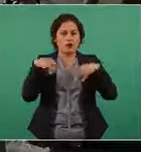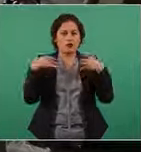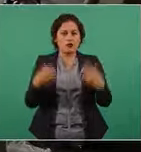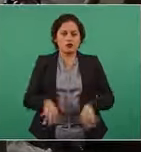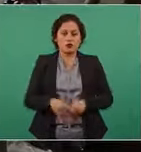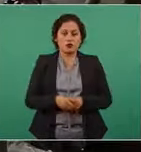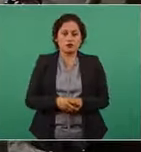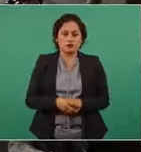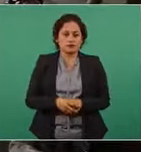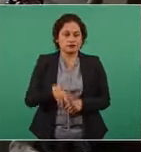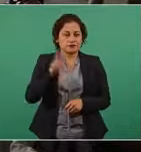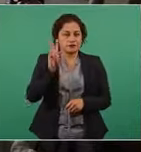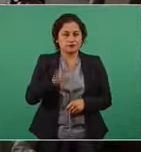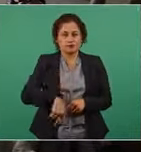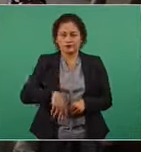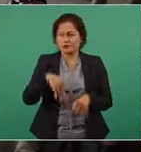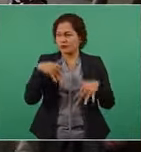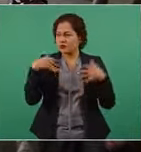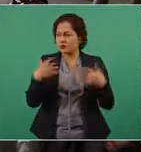tremendo